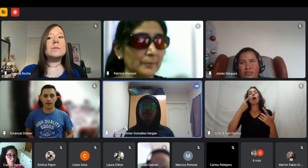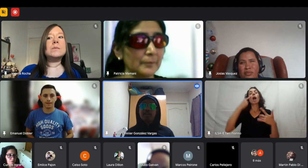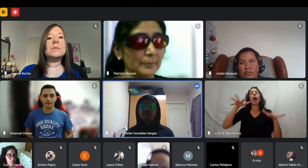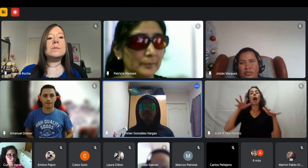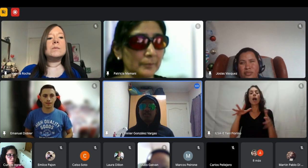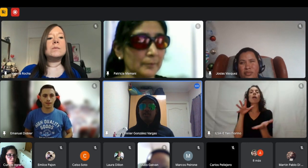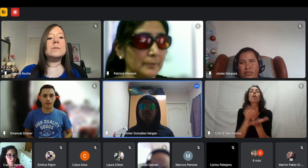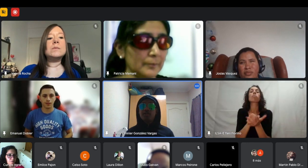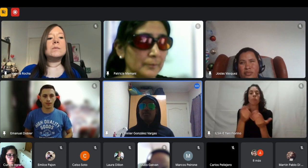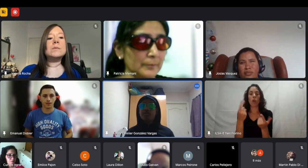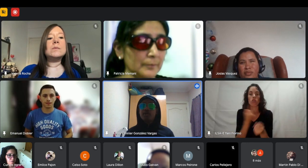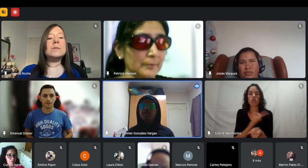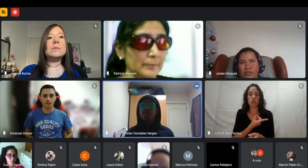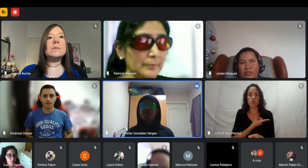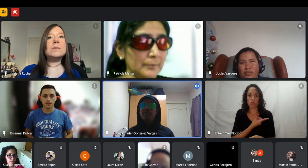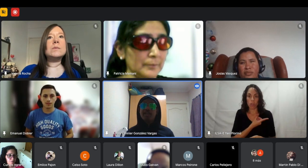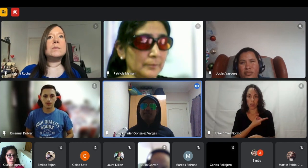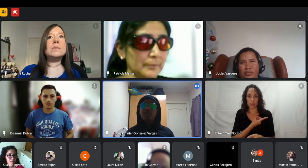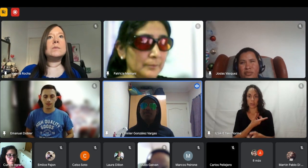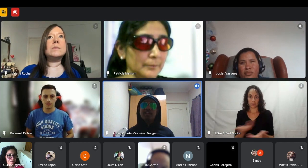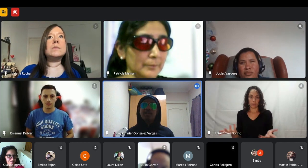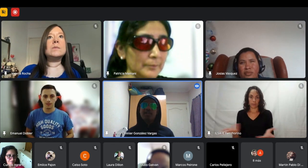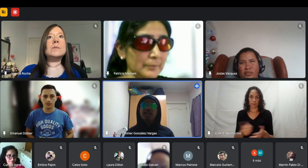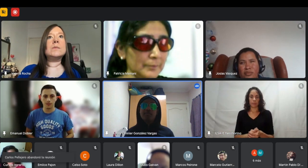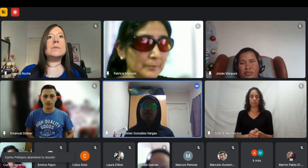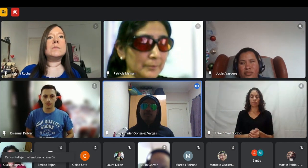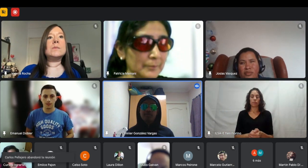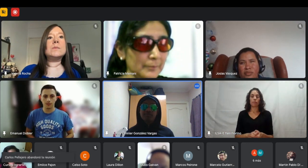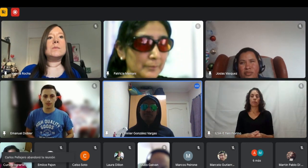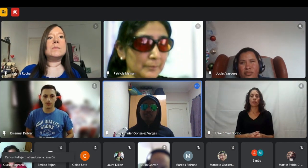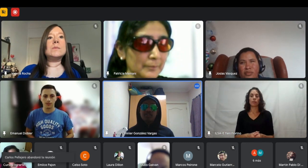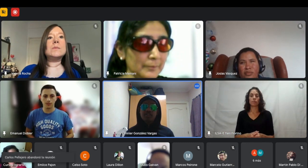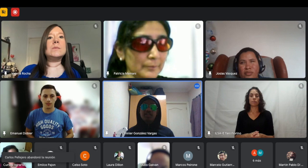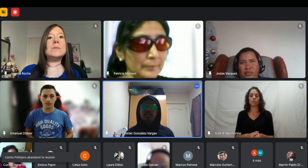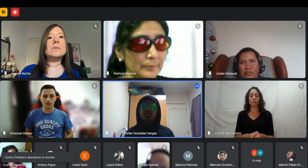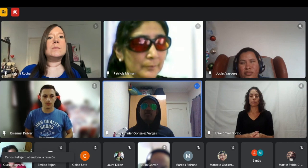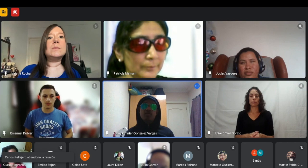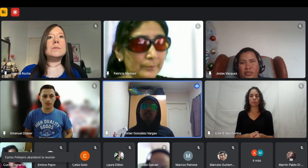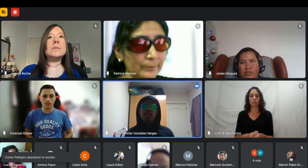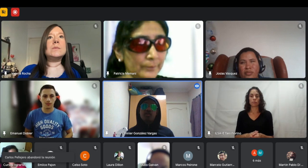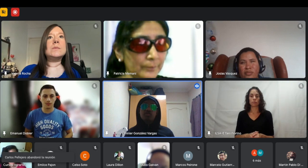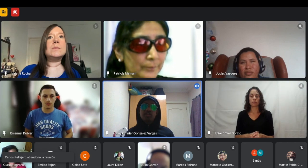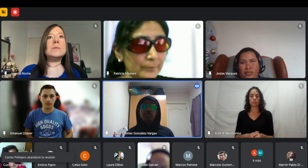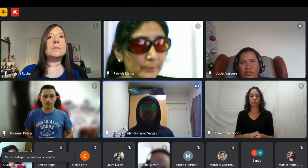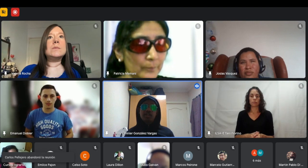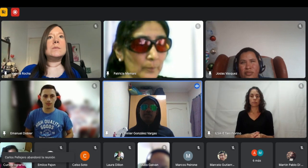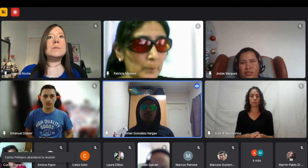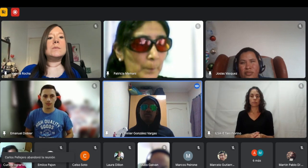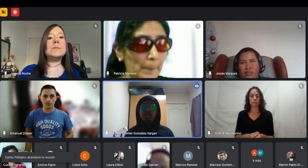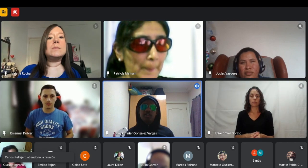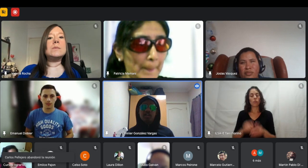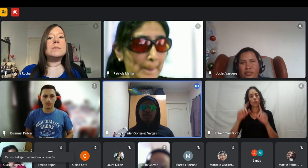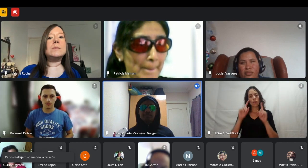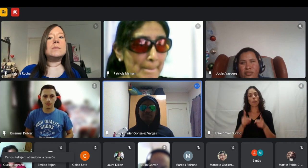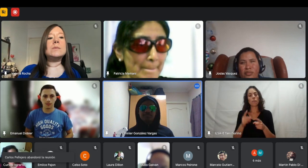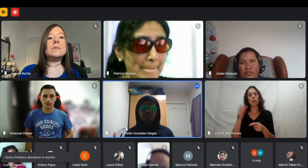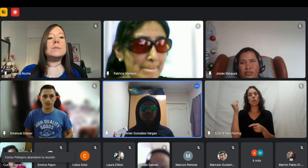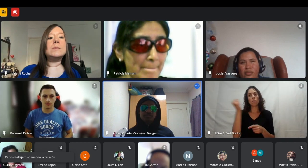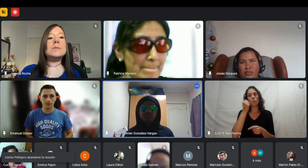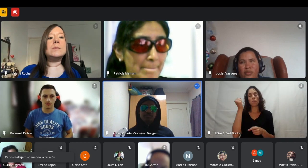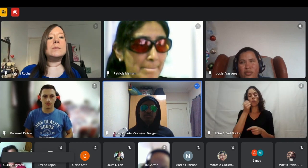también pues pero muy bien muy bien de verdad pero una de las cosas también que me gustaría